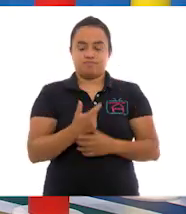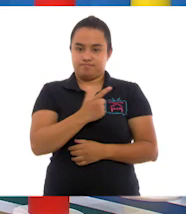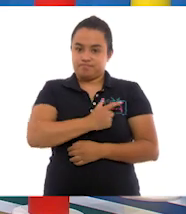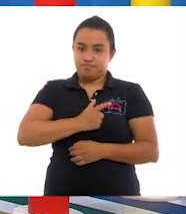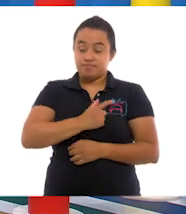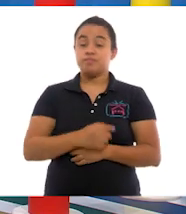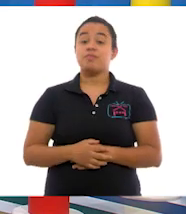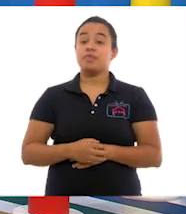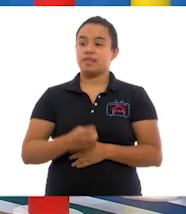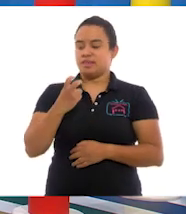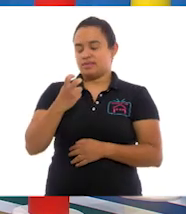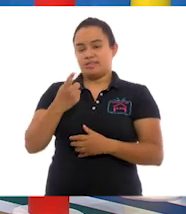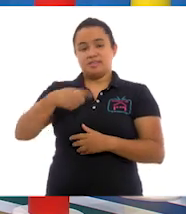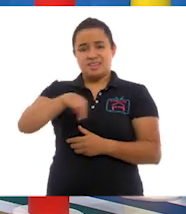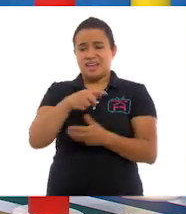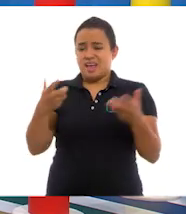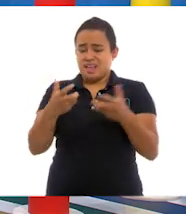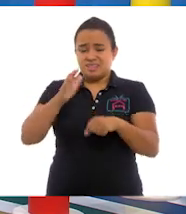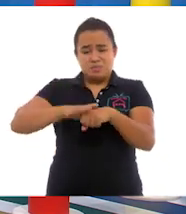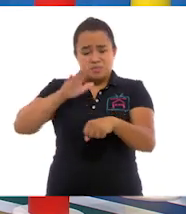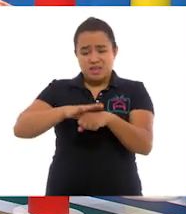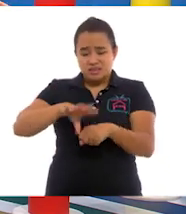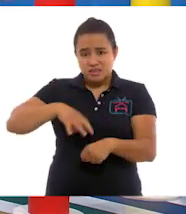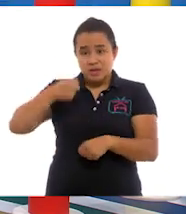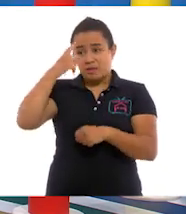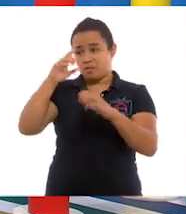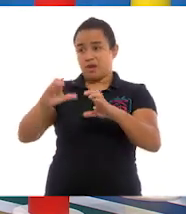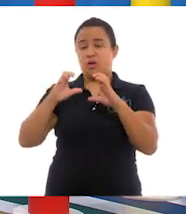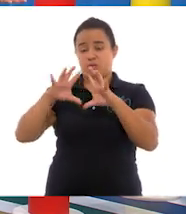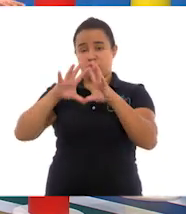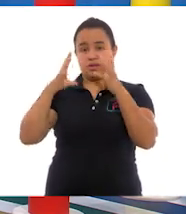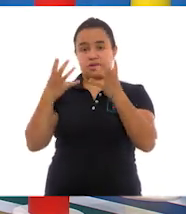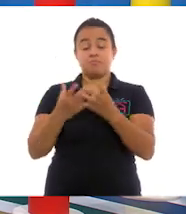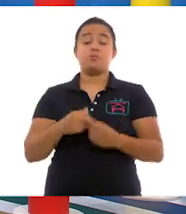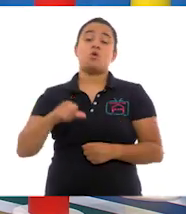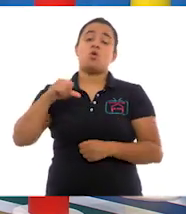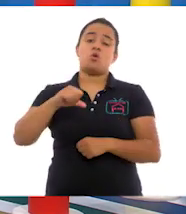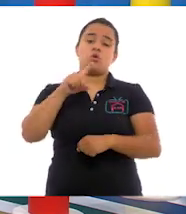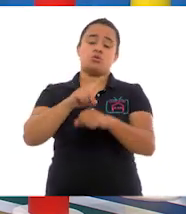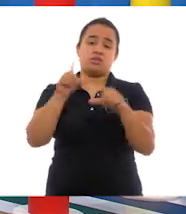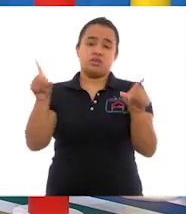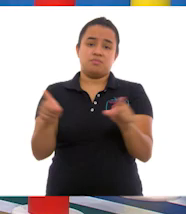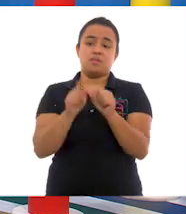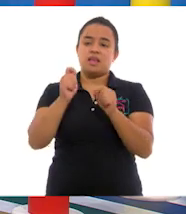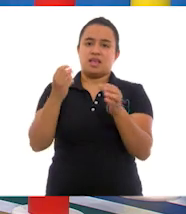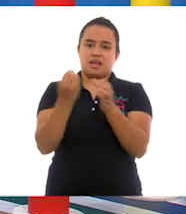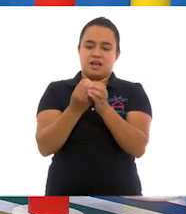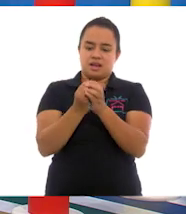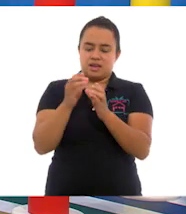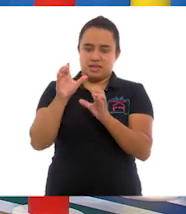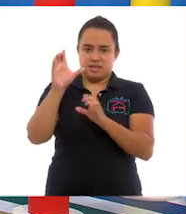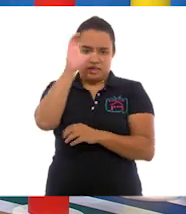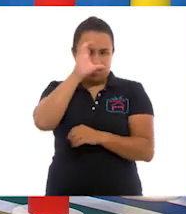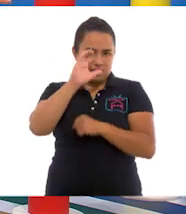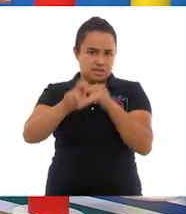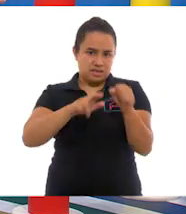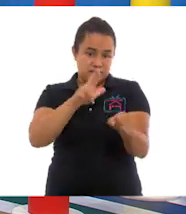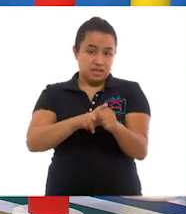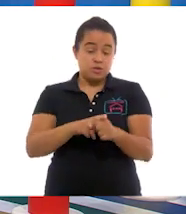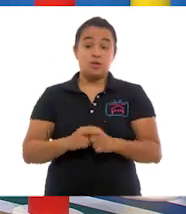Tenemos mucho que hacer para cuidar el ambiente. Pues eso es todo por el día de hoy en la clase de Ciencias Naturales.